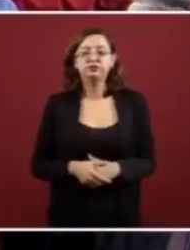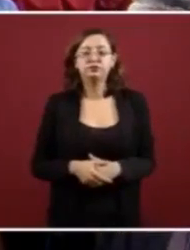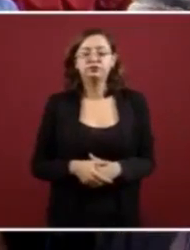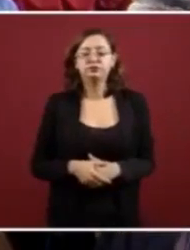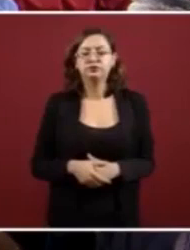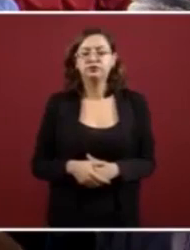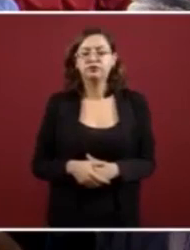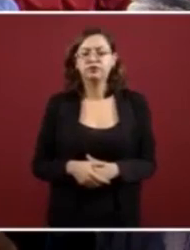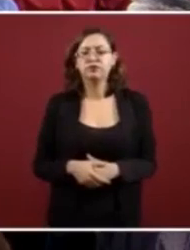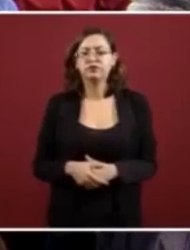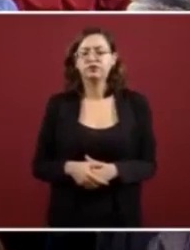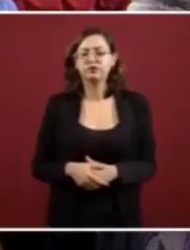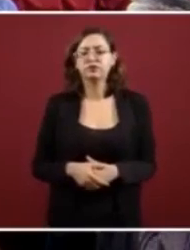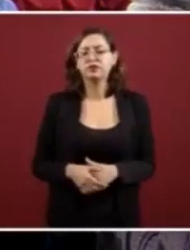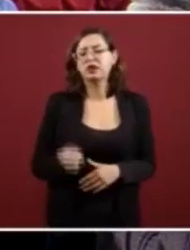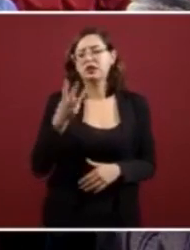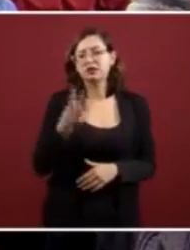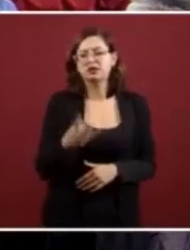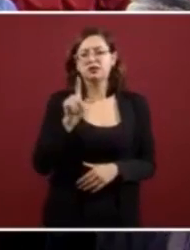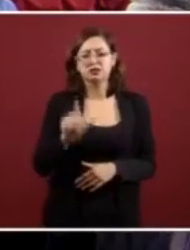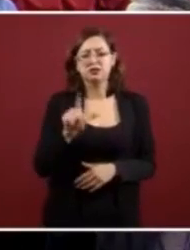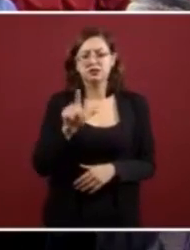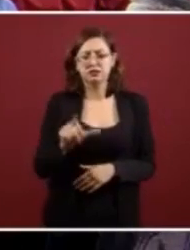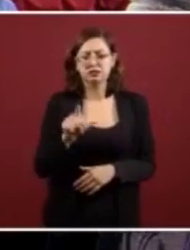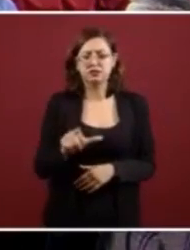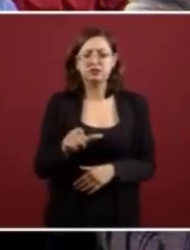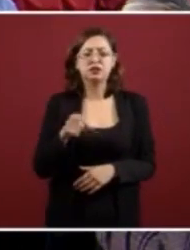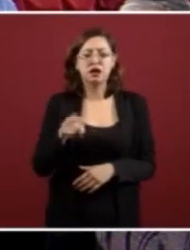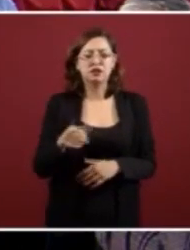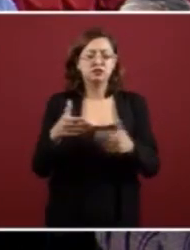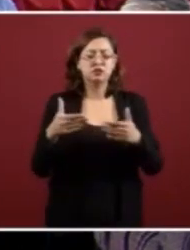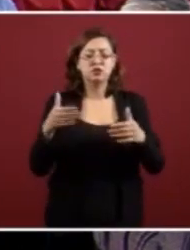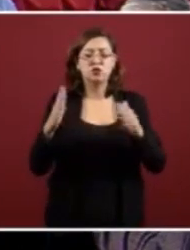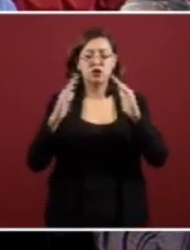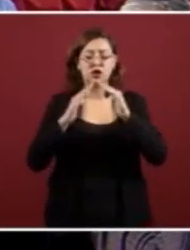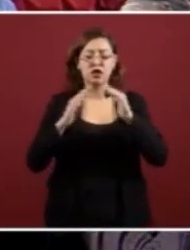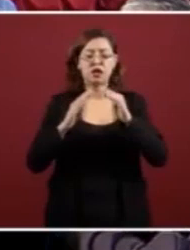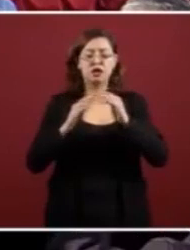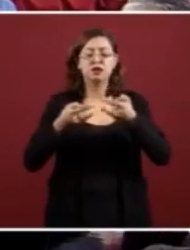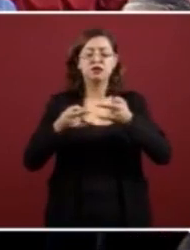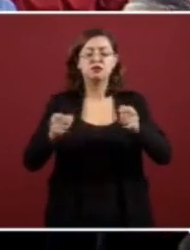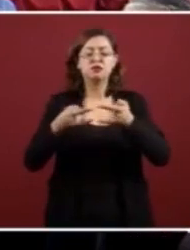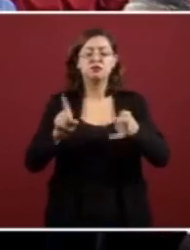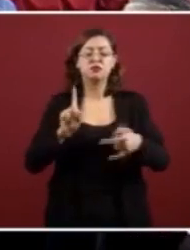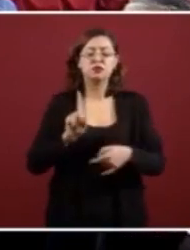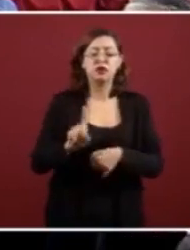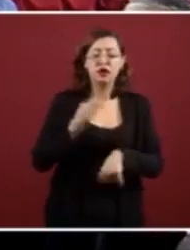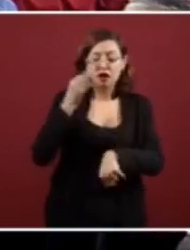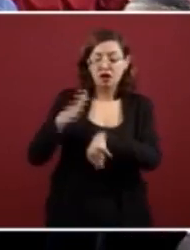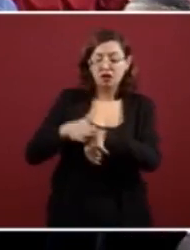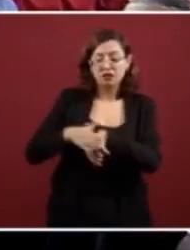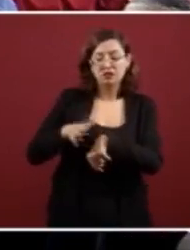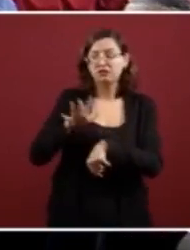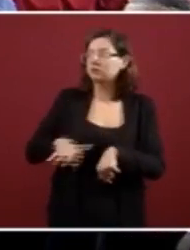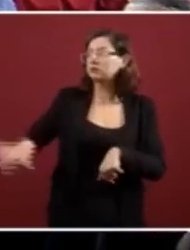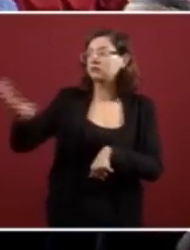15.17 ya una vez que está ahí en el estacionamiento se le invita a persuadir a sus hermanos para cesar